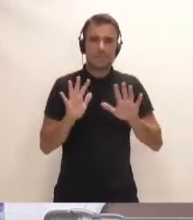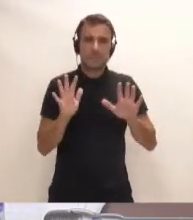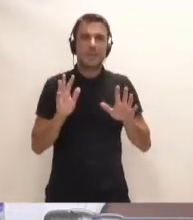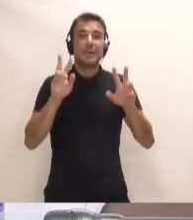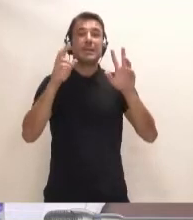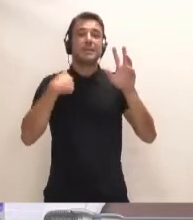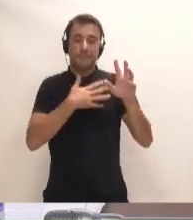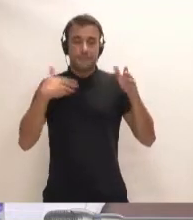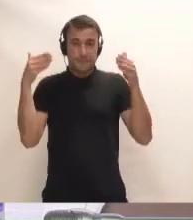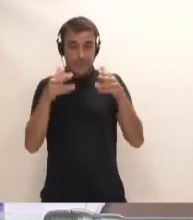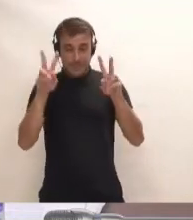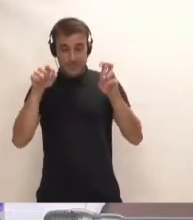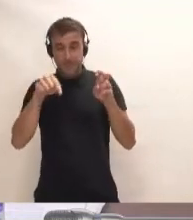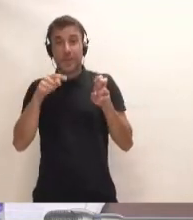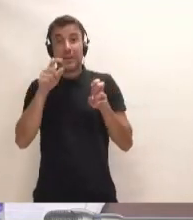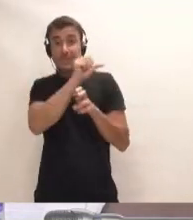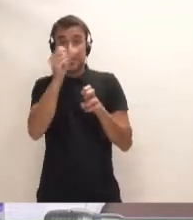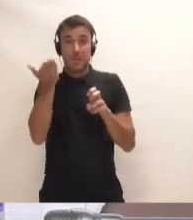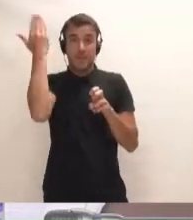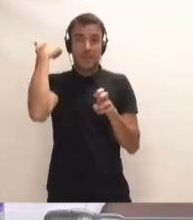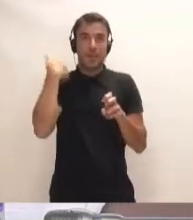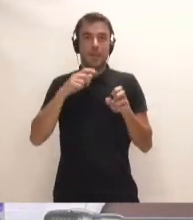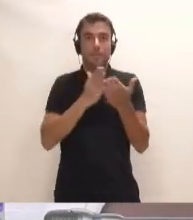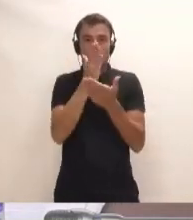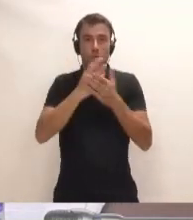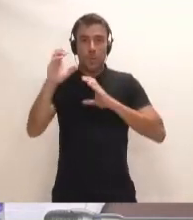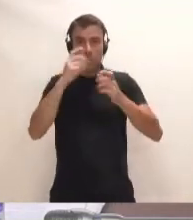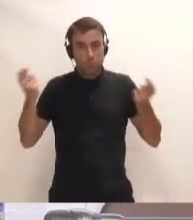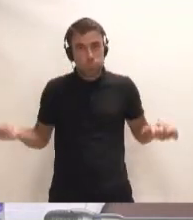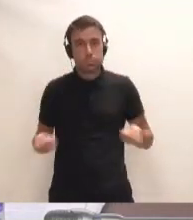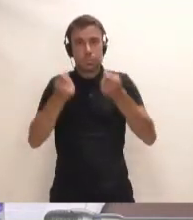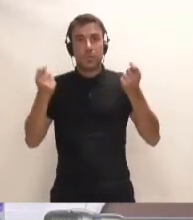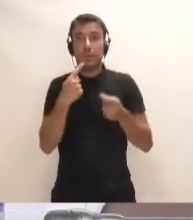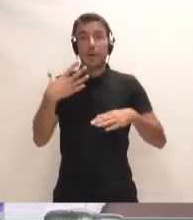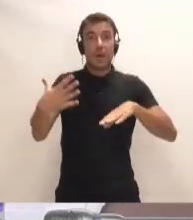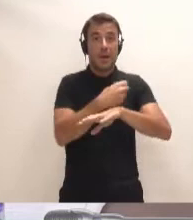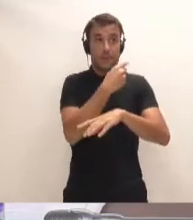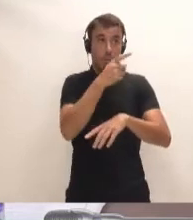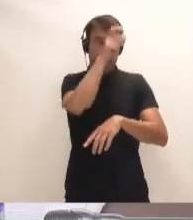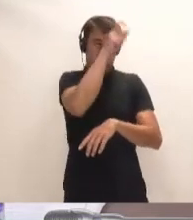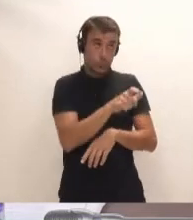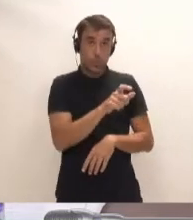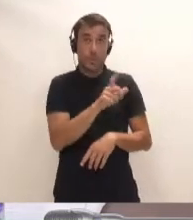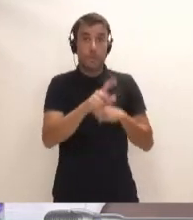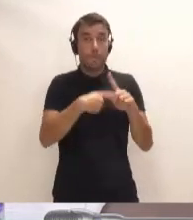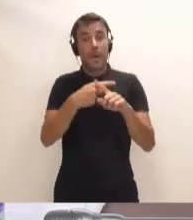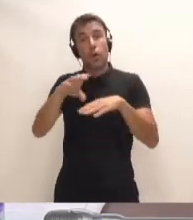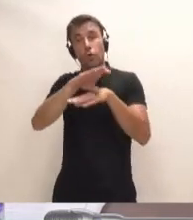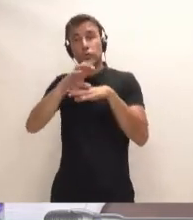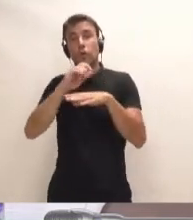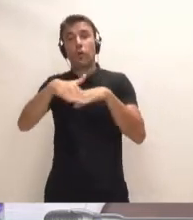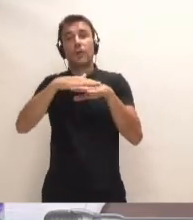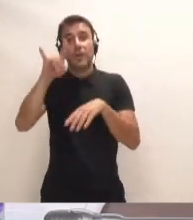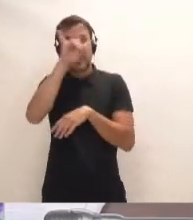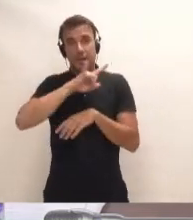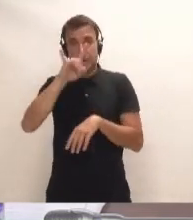la semana pasada, cuando ya en los medios de comunicación se hizo público que, bueno, por parte del cabildo de usted y de la Consejería del Gobierno